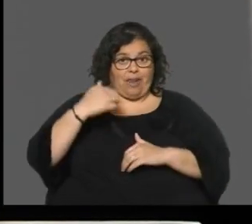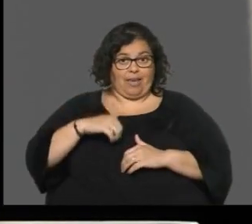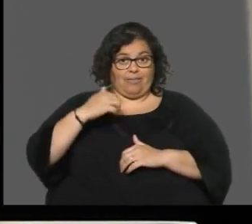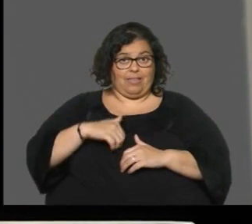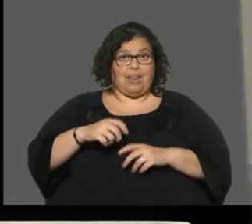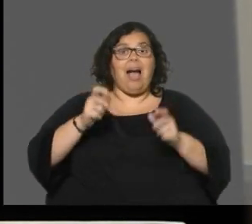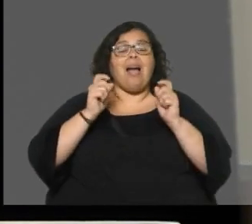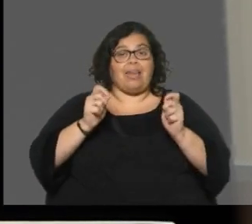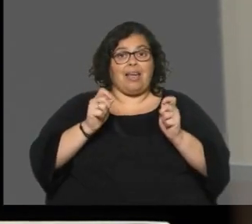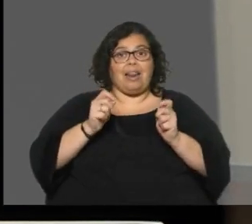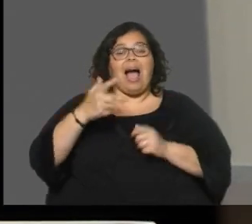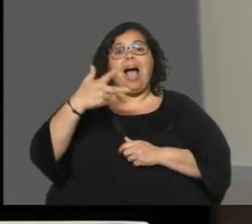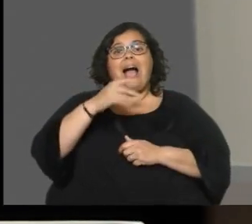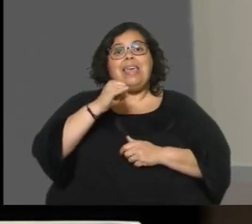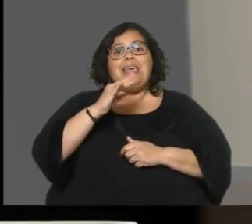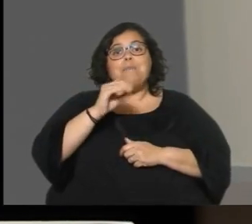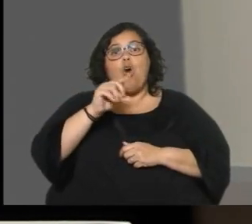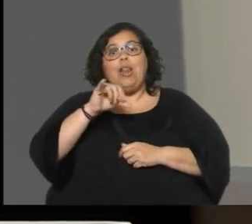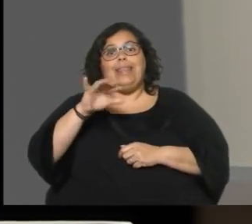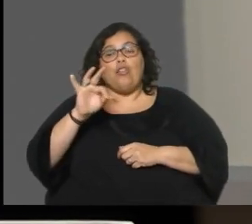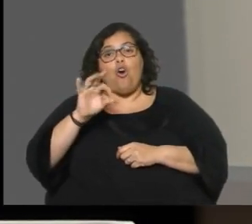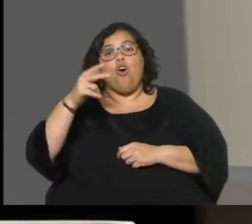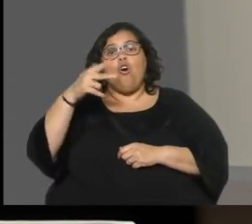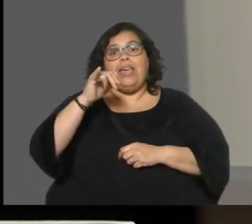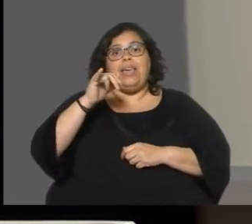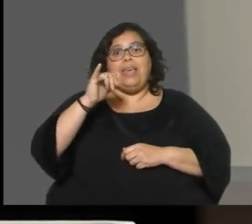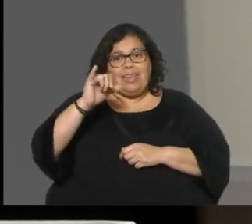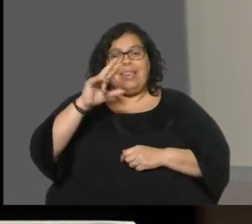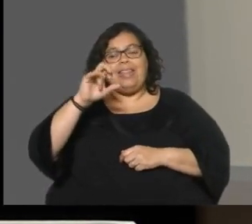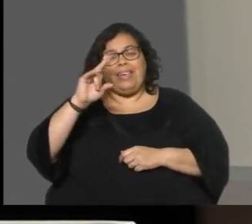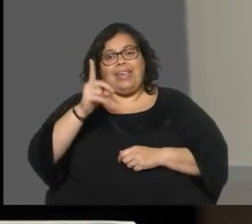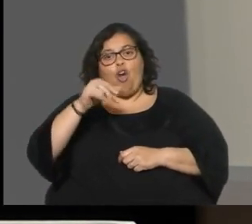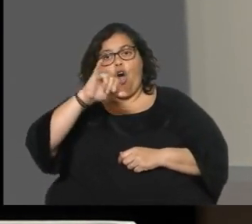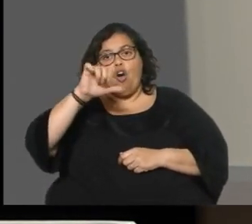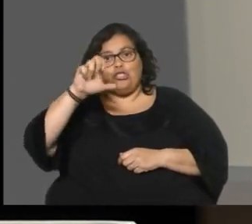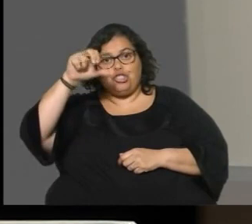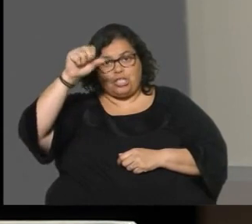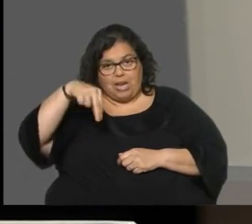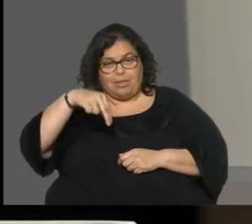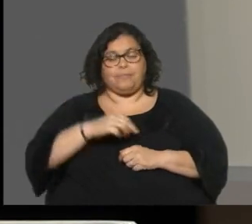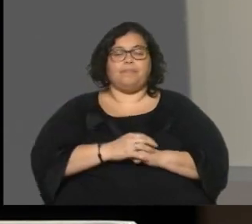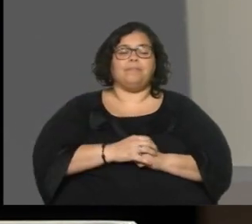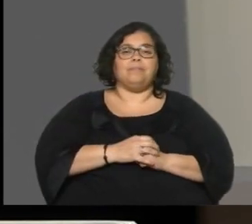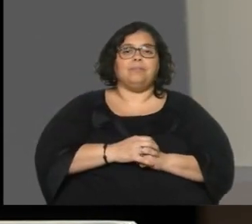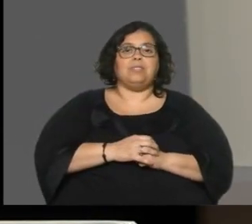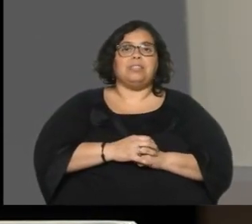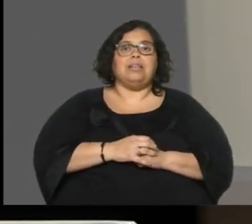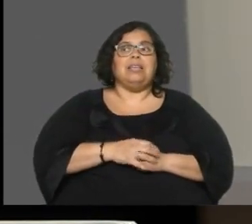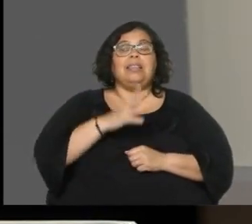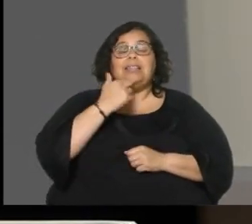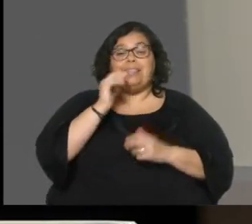figura de Hipólito Yrigoyen. Y pone a Alfonsín como ese largo legado de continuos fracasos al punto que Milley,